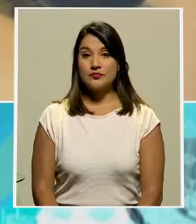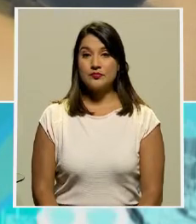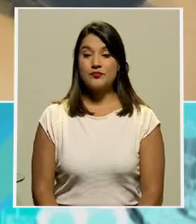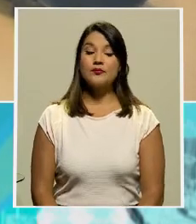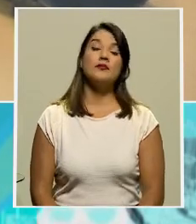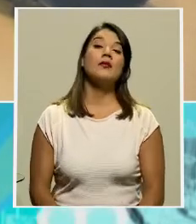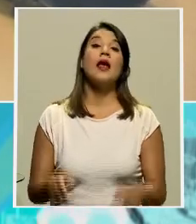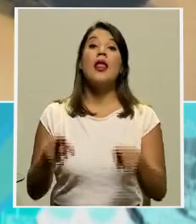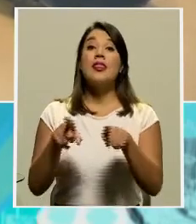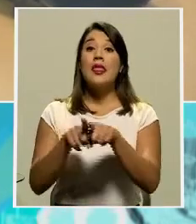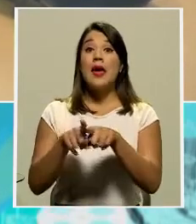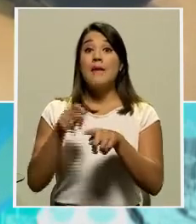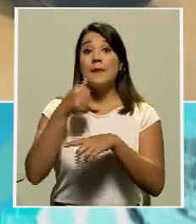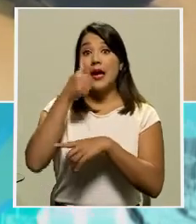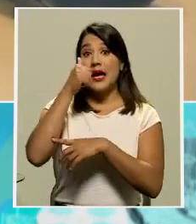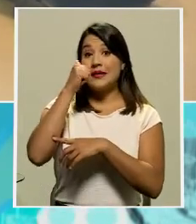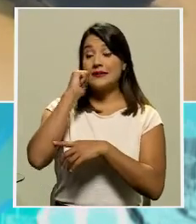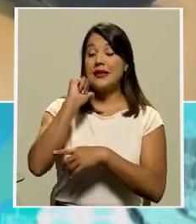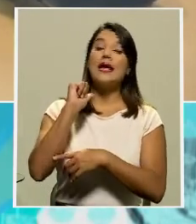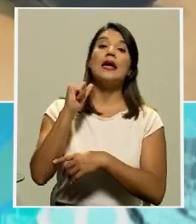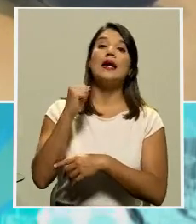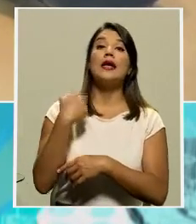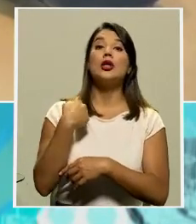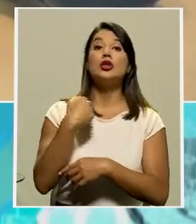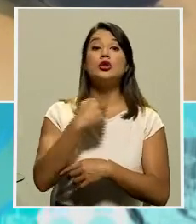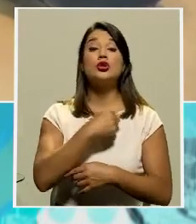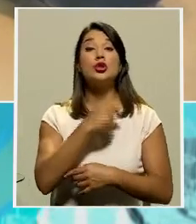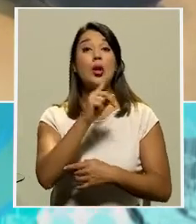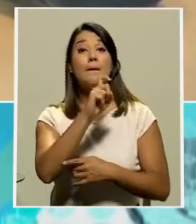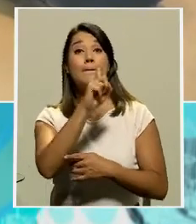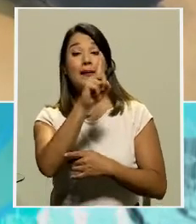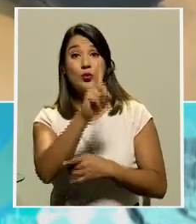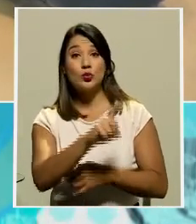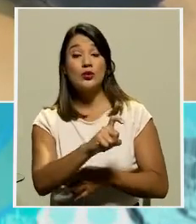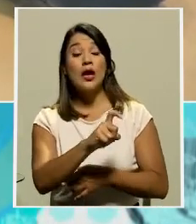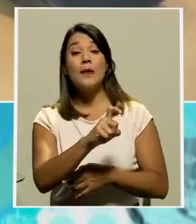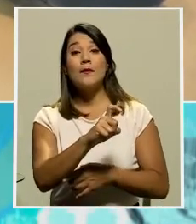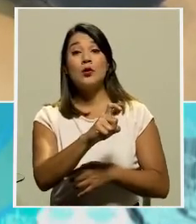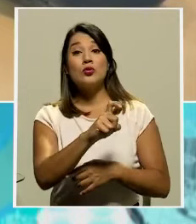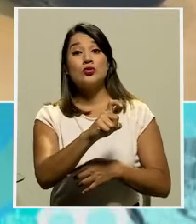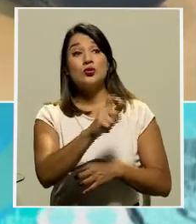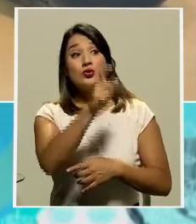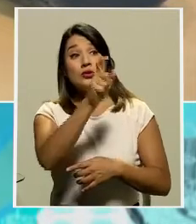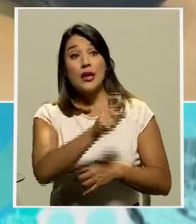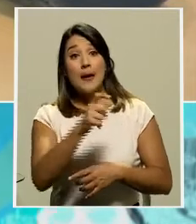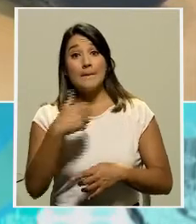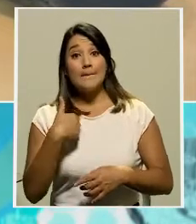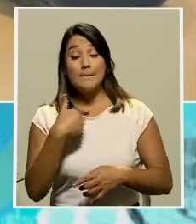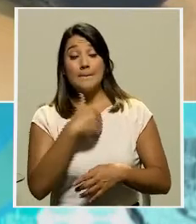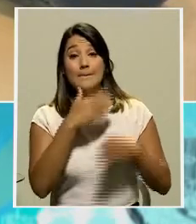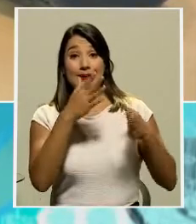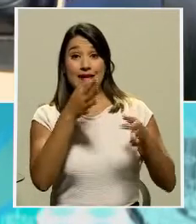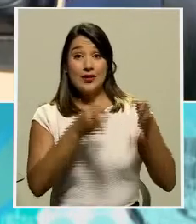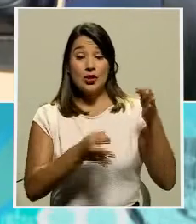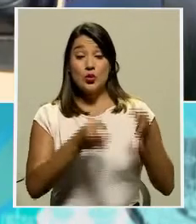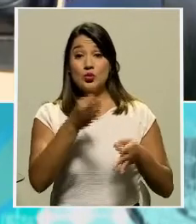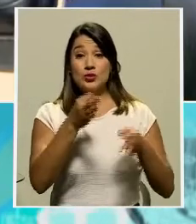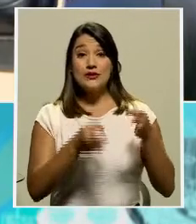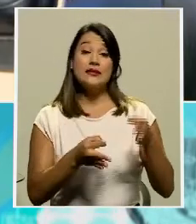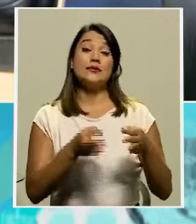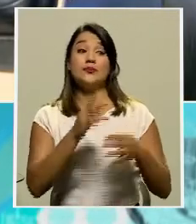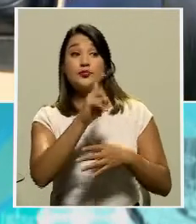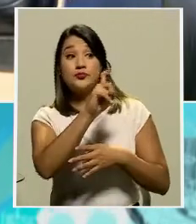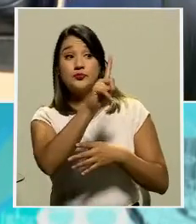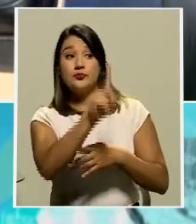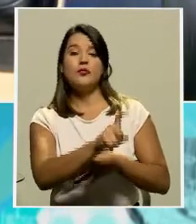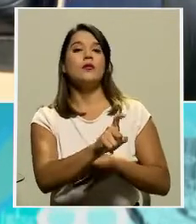Incluso el día de ayer le consultamos varios colegas a la Ministra de Justicia de cuáles eran los